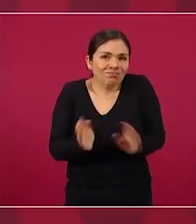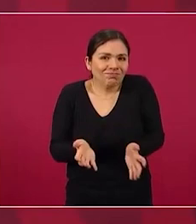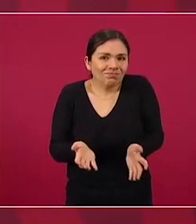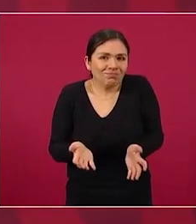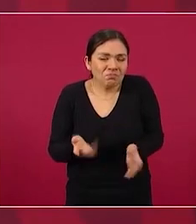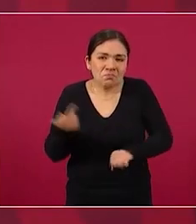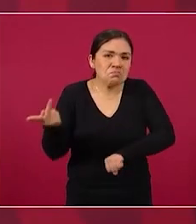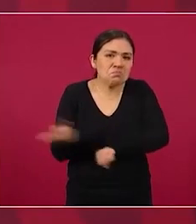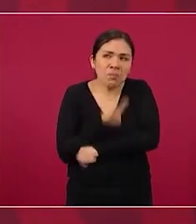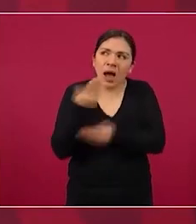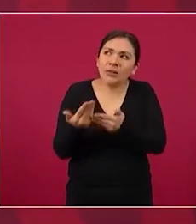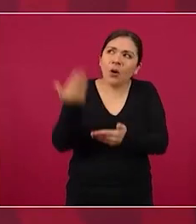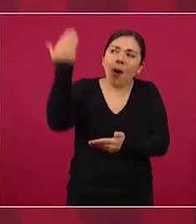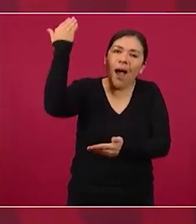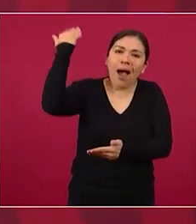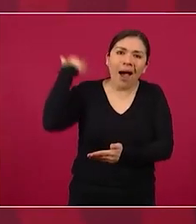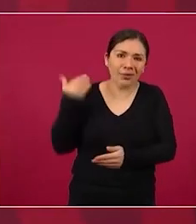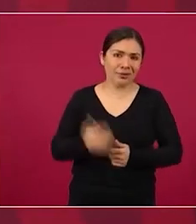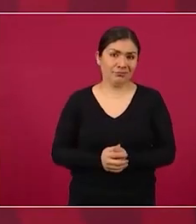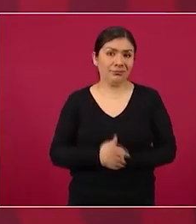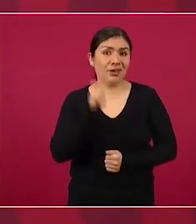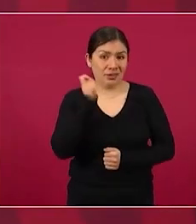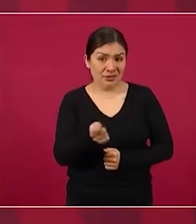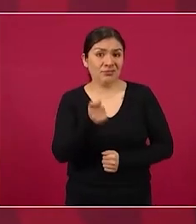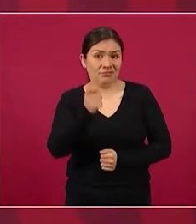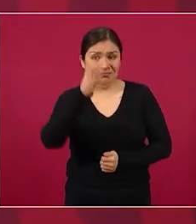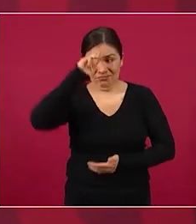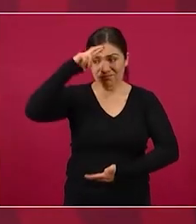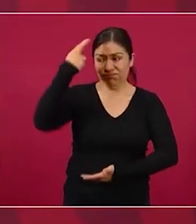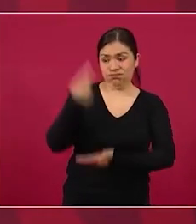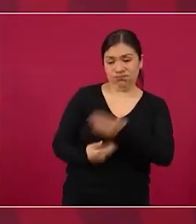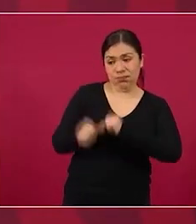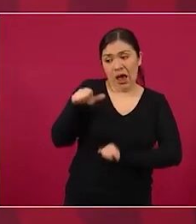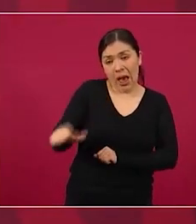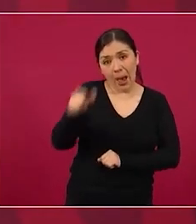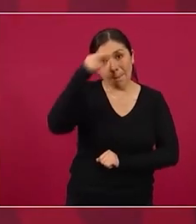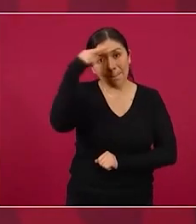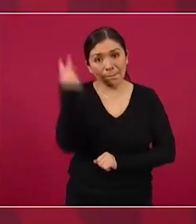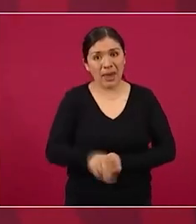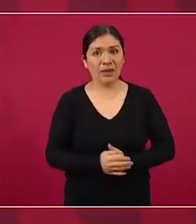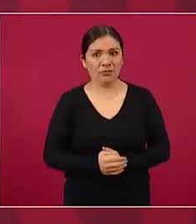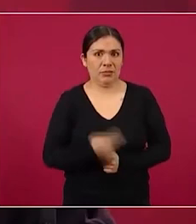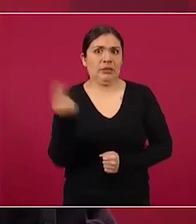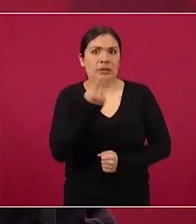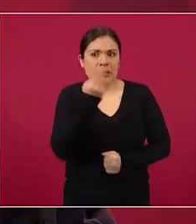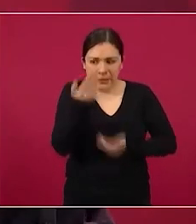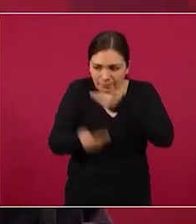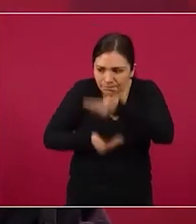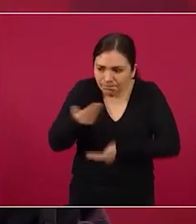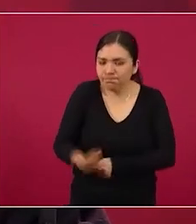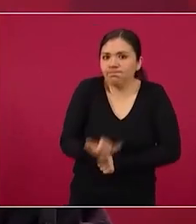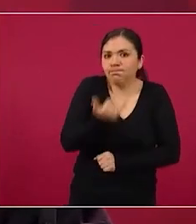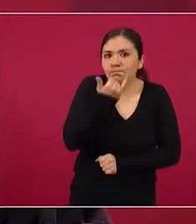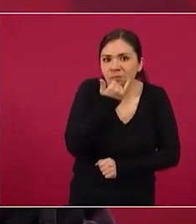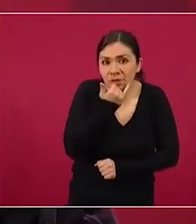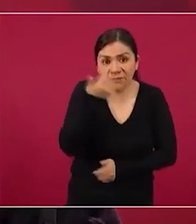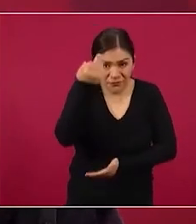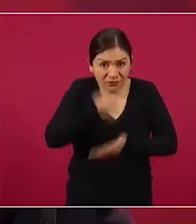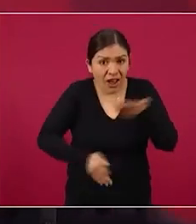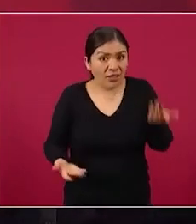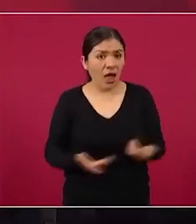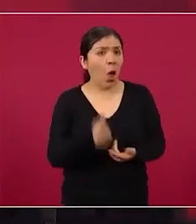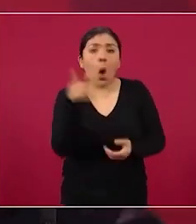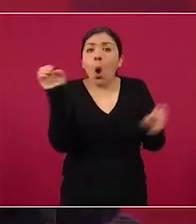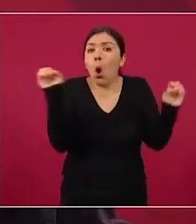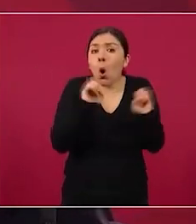pasó es una falta de respeto deberían de ofrecer hasta disculpa no lo